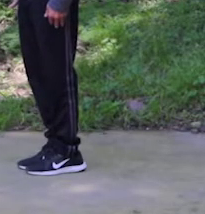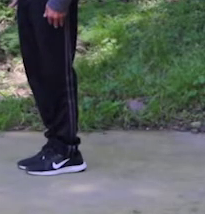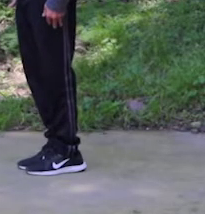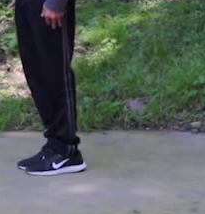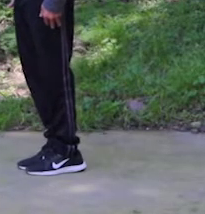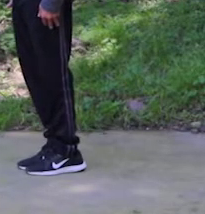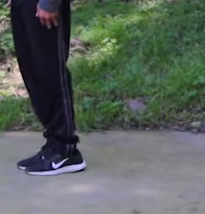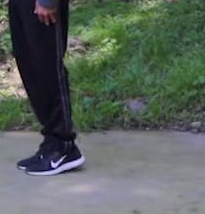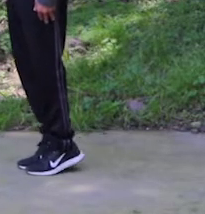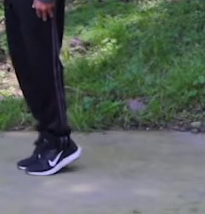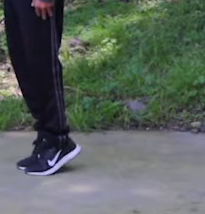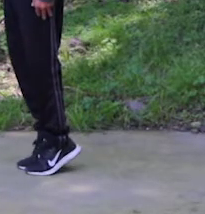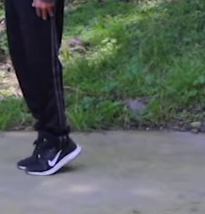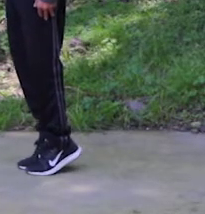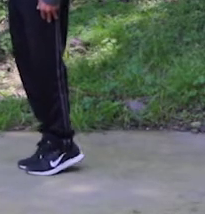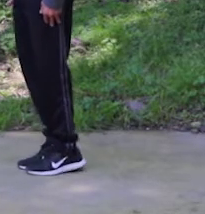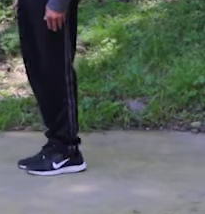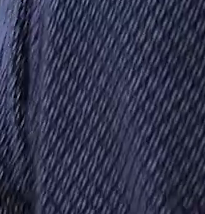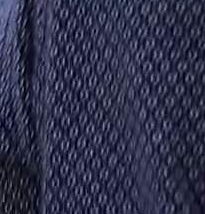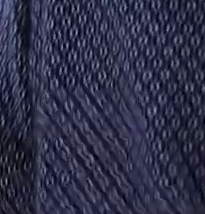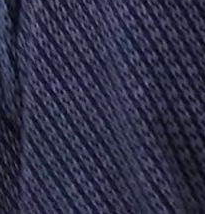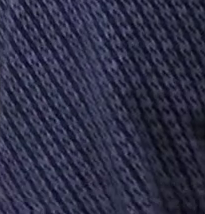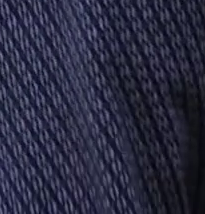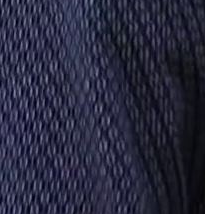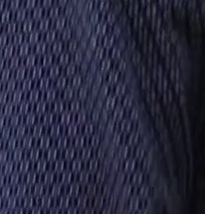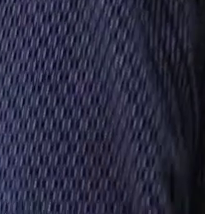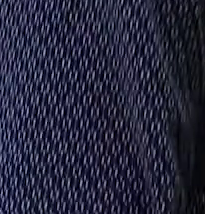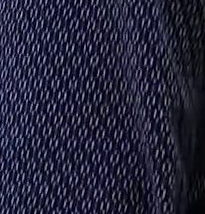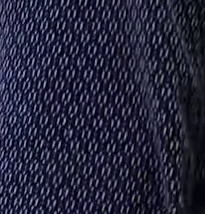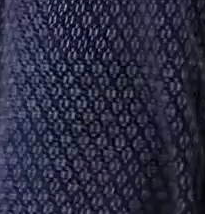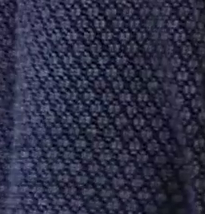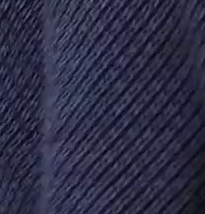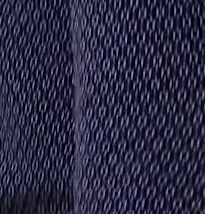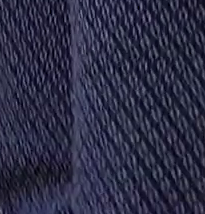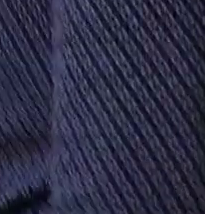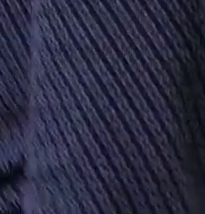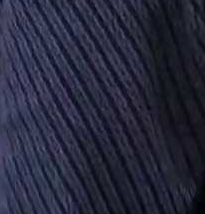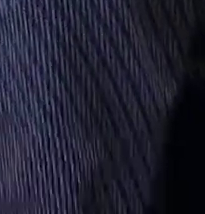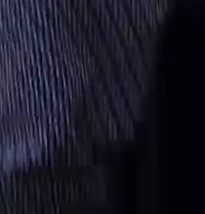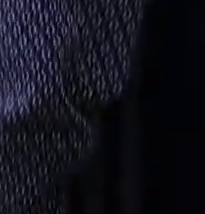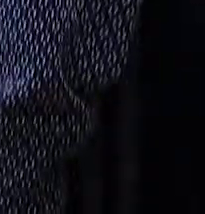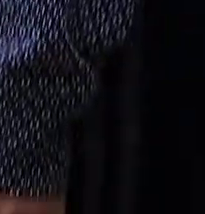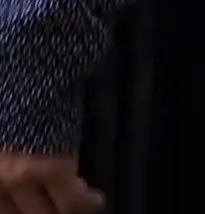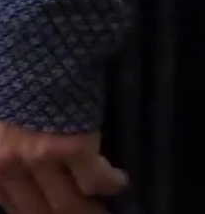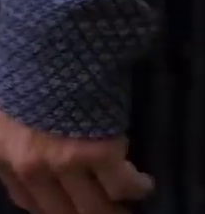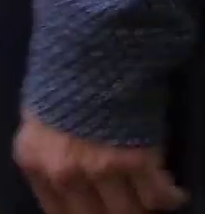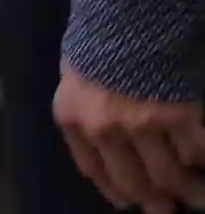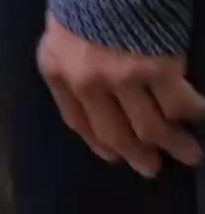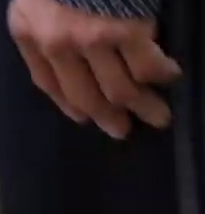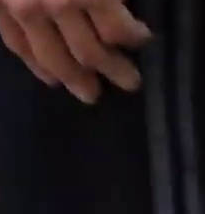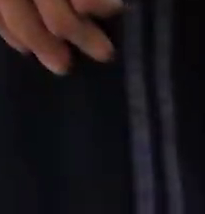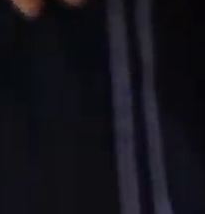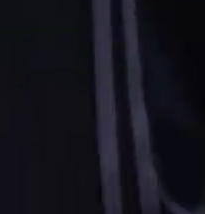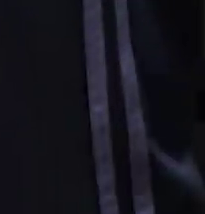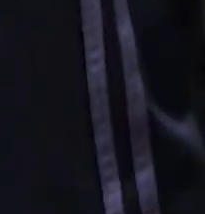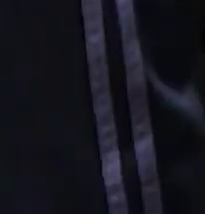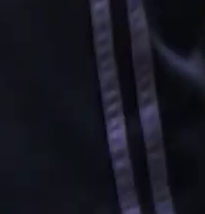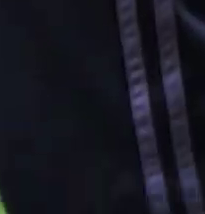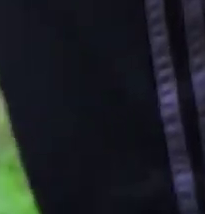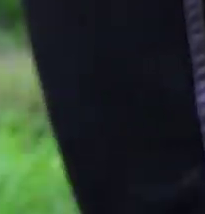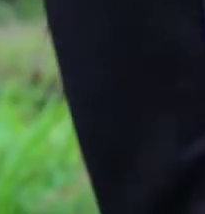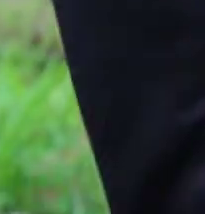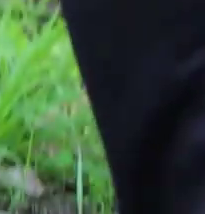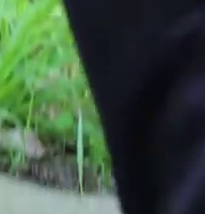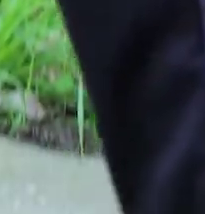que vamos a hacer es elevar nuestros talones. Sin flexionar las rodillas. Nada más vamos a elevar, exacto, nuestros